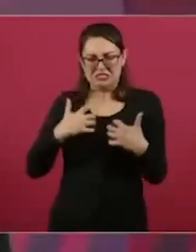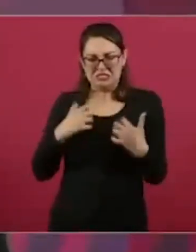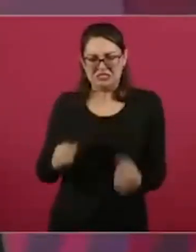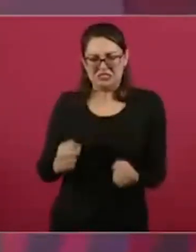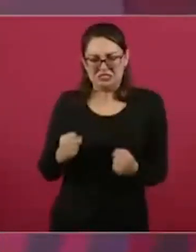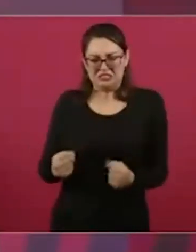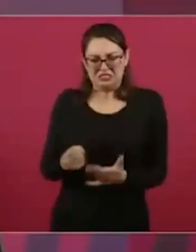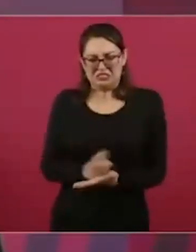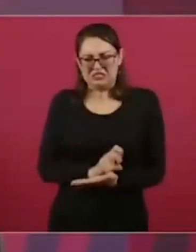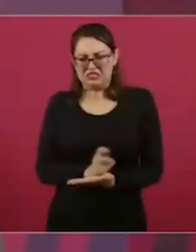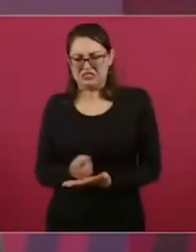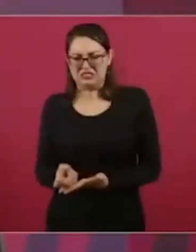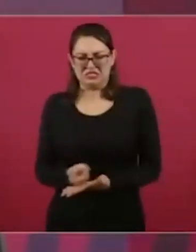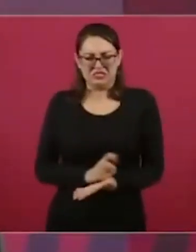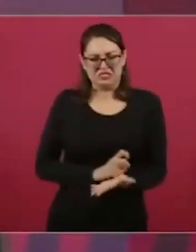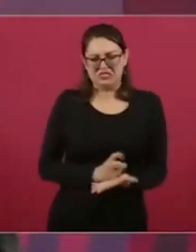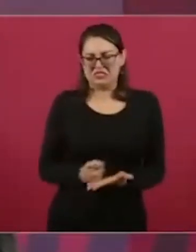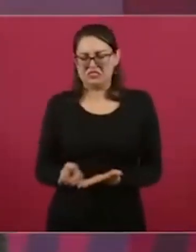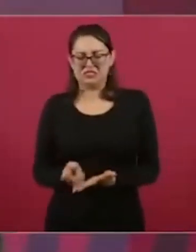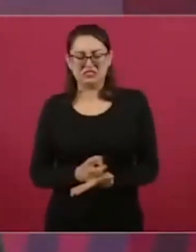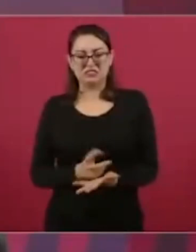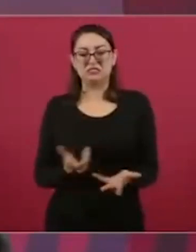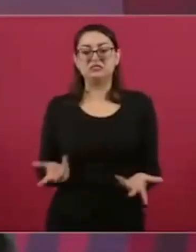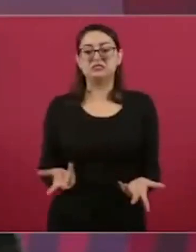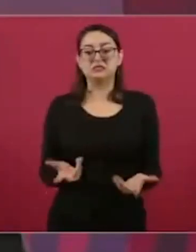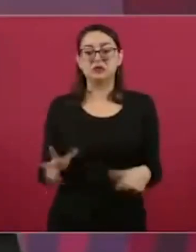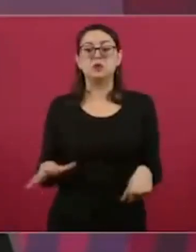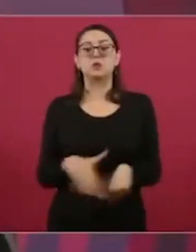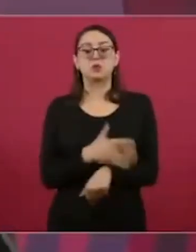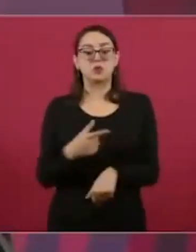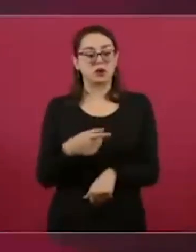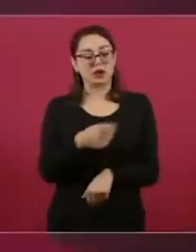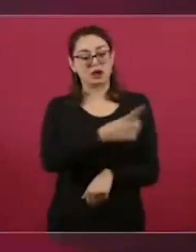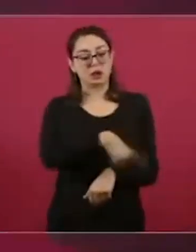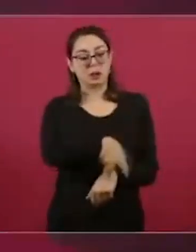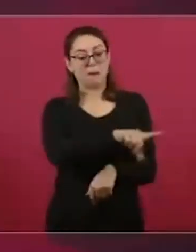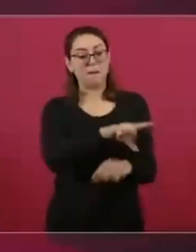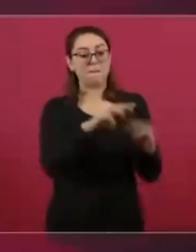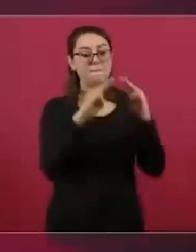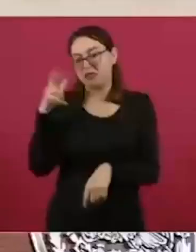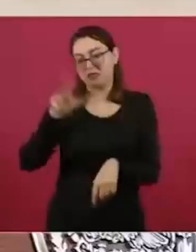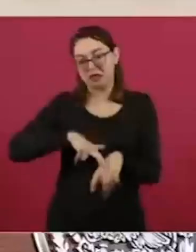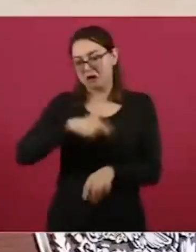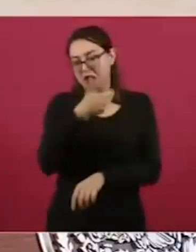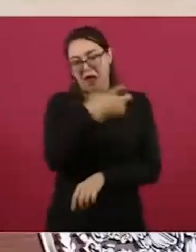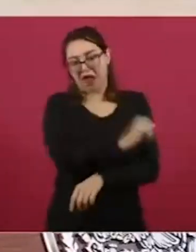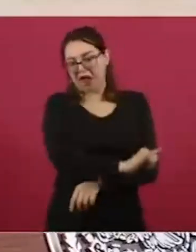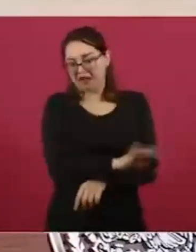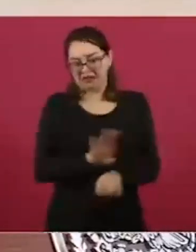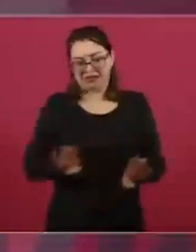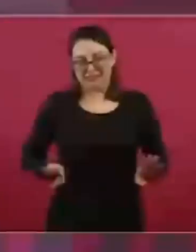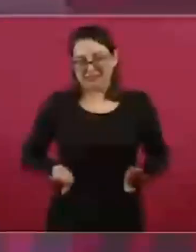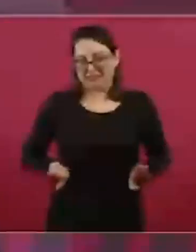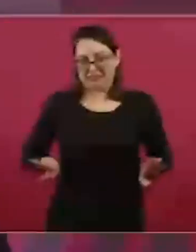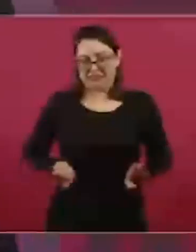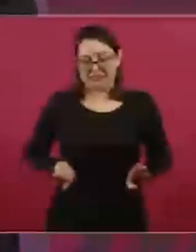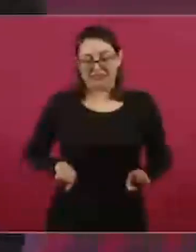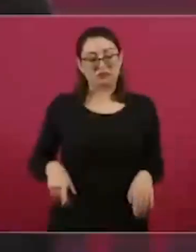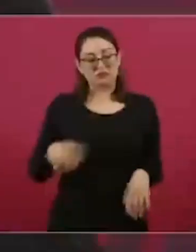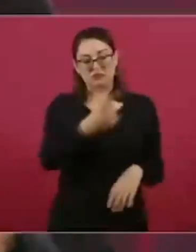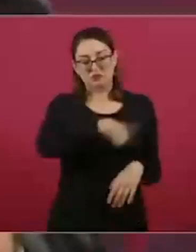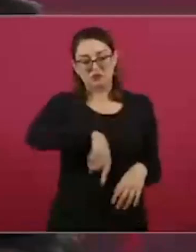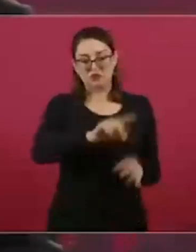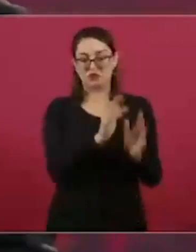quieren regresar por sus fueros, quieren seguir robando porque son muy ladrones. Como ya escogieron a la señora